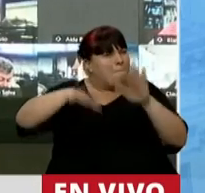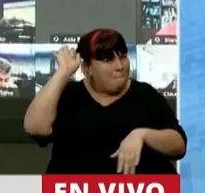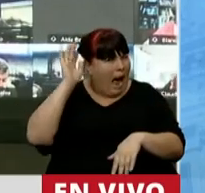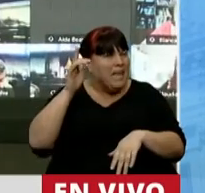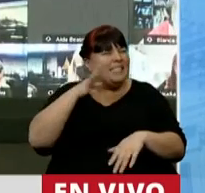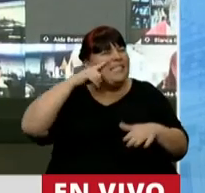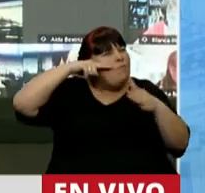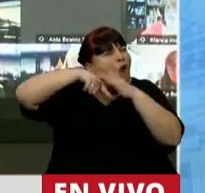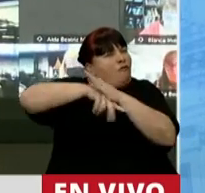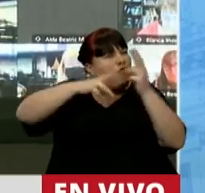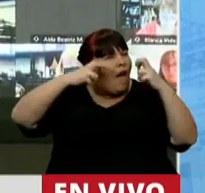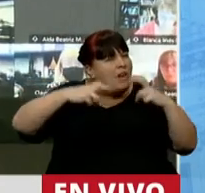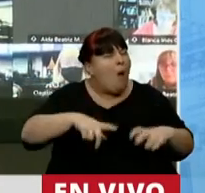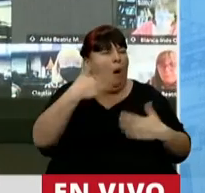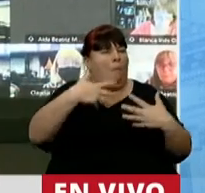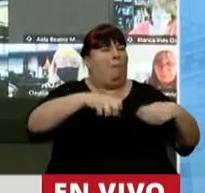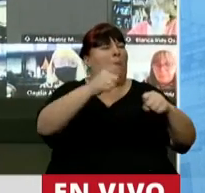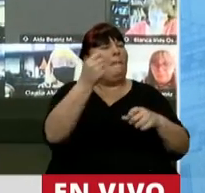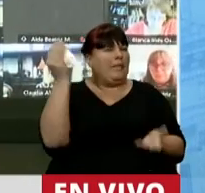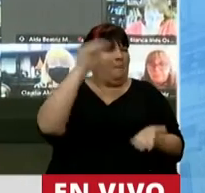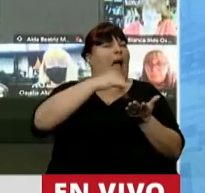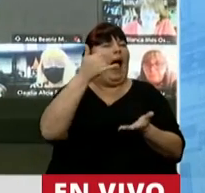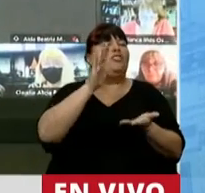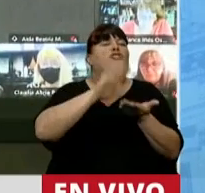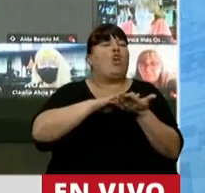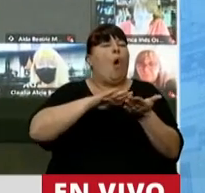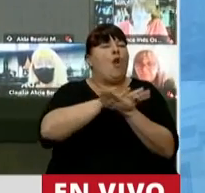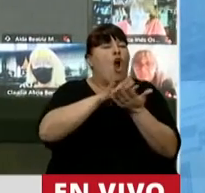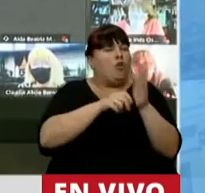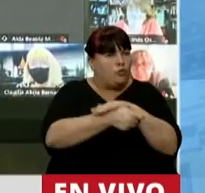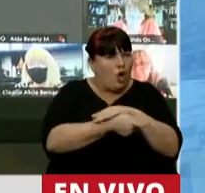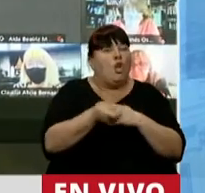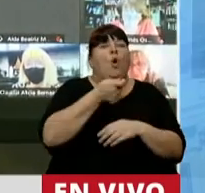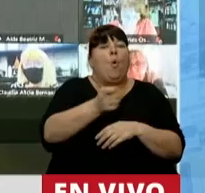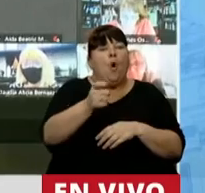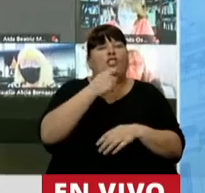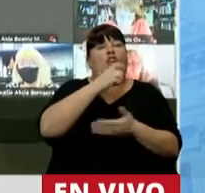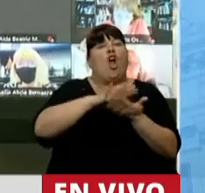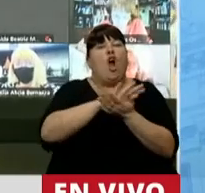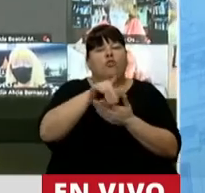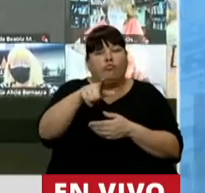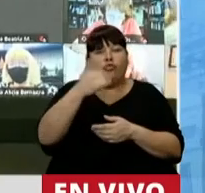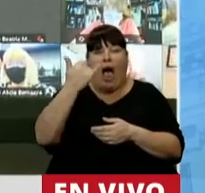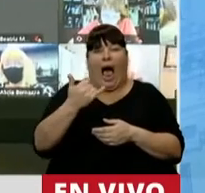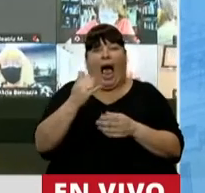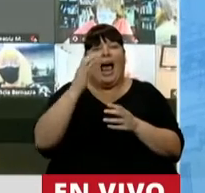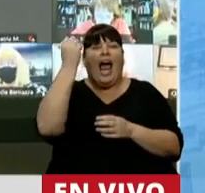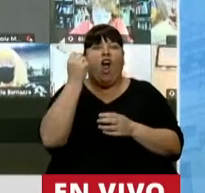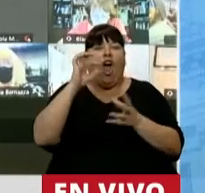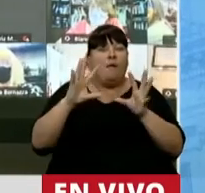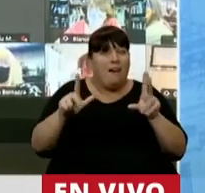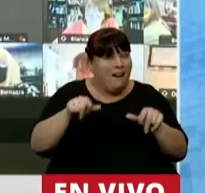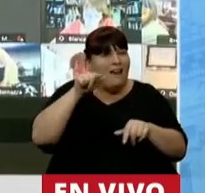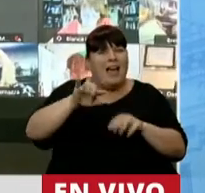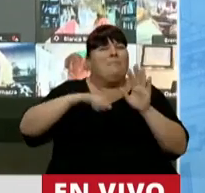si se profundizan las investigaciones judiciales y se querella a los corruptos, a los que cometen delitos económicos?